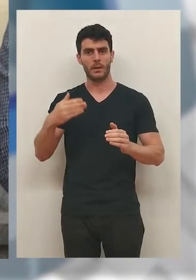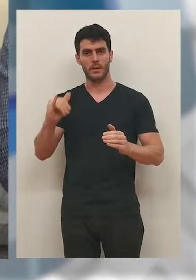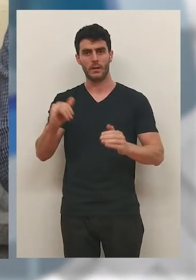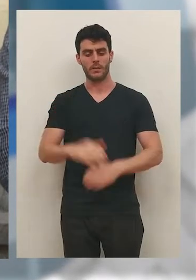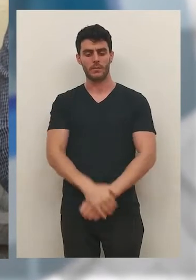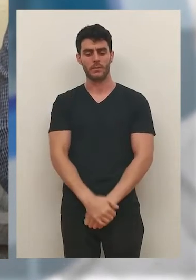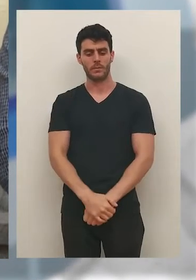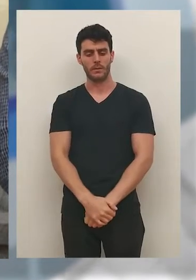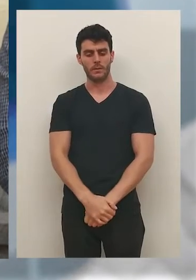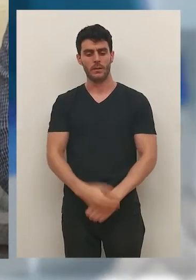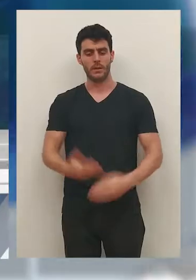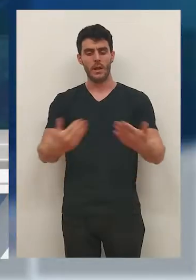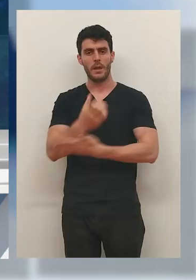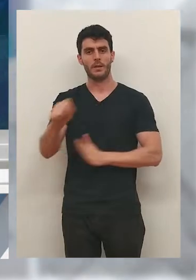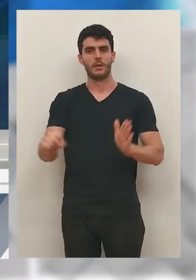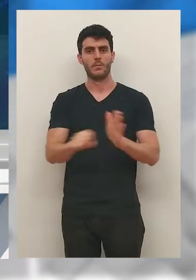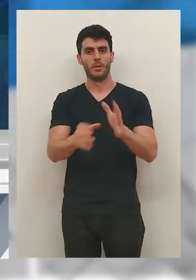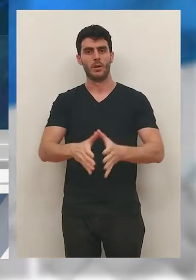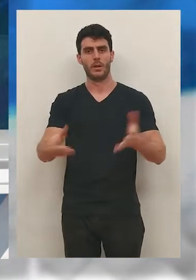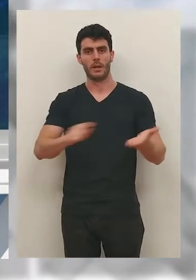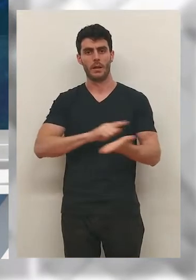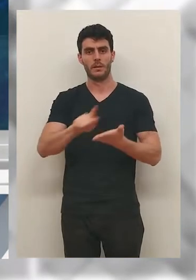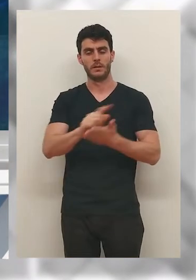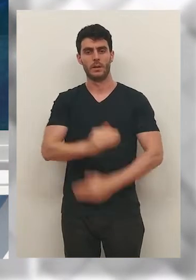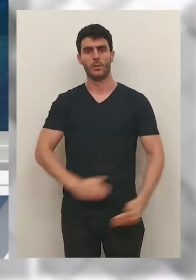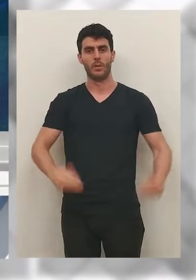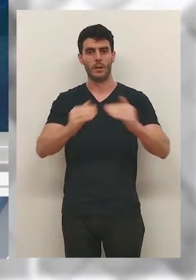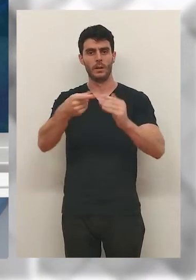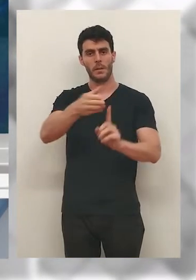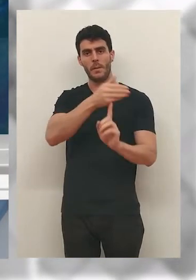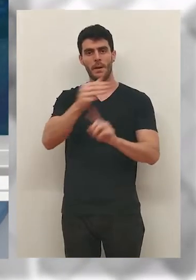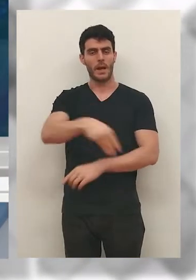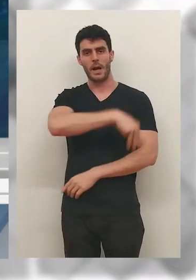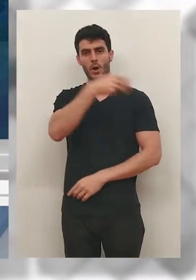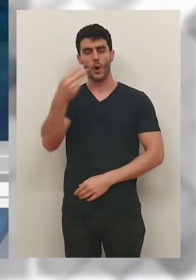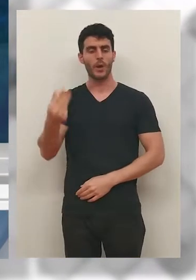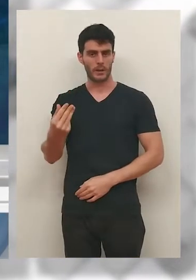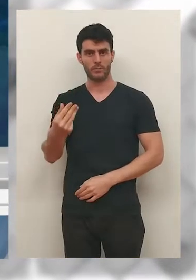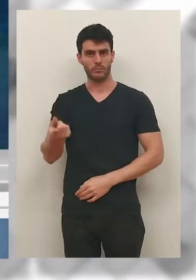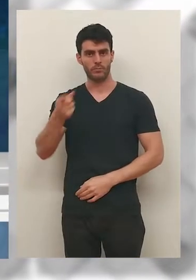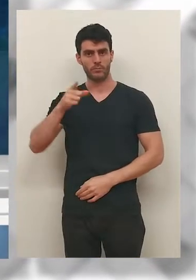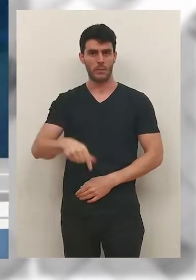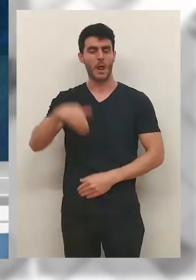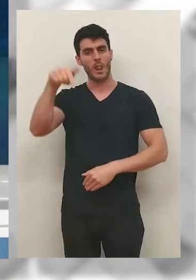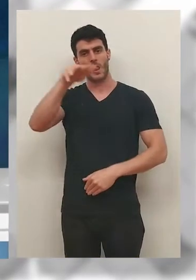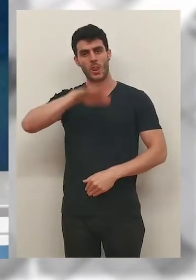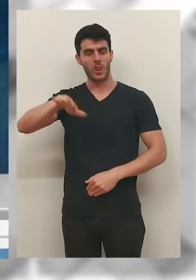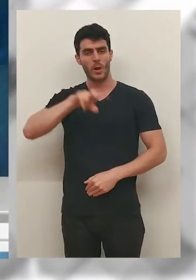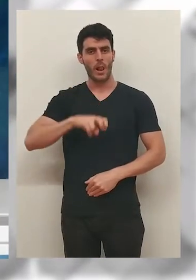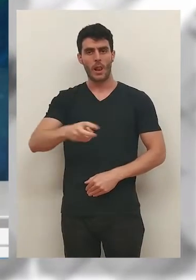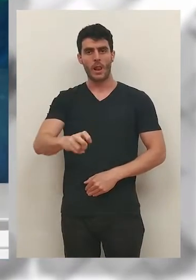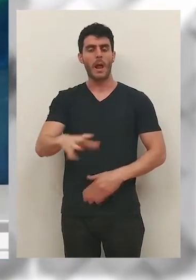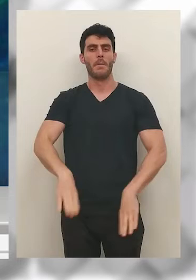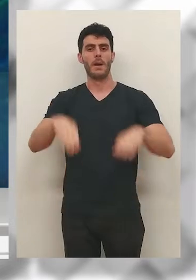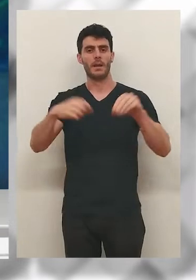colectivo LGTBI. Día de gran simbolismo, mensajes por la igualdad y bandera arcoiris. Bajo ella en las